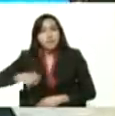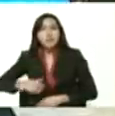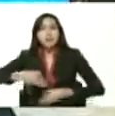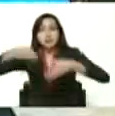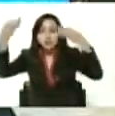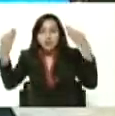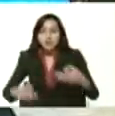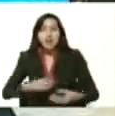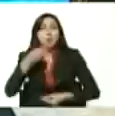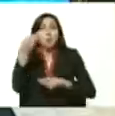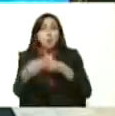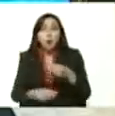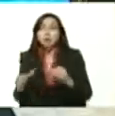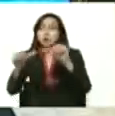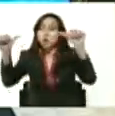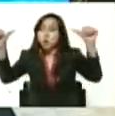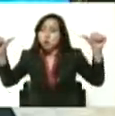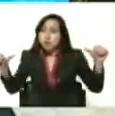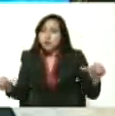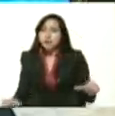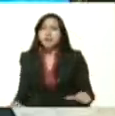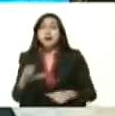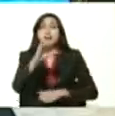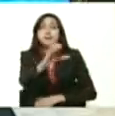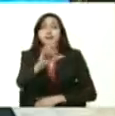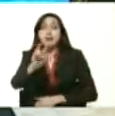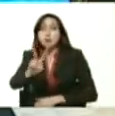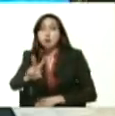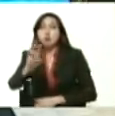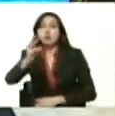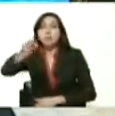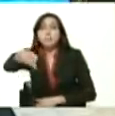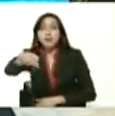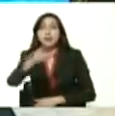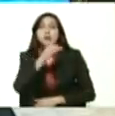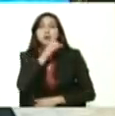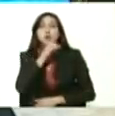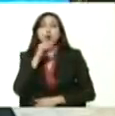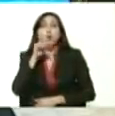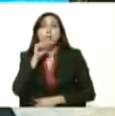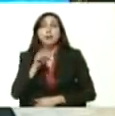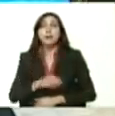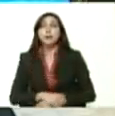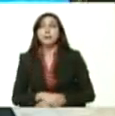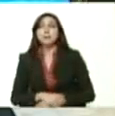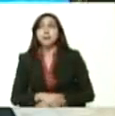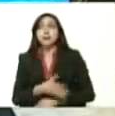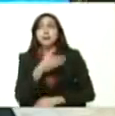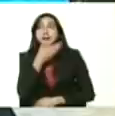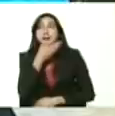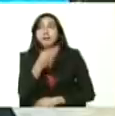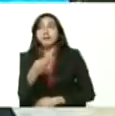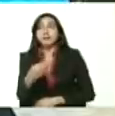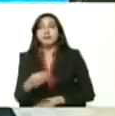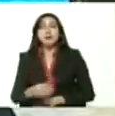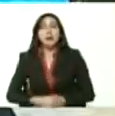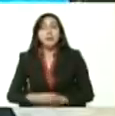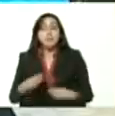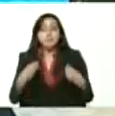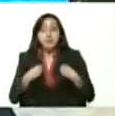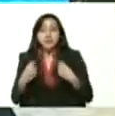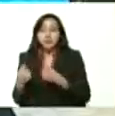creado este sistema C2P para facilitar la vida comercial